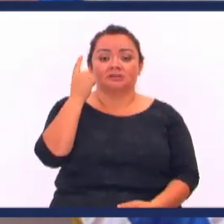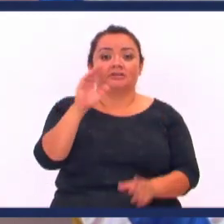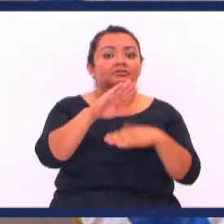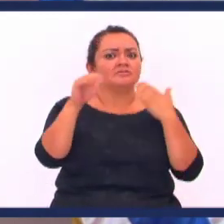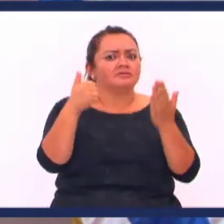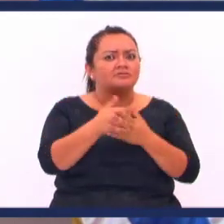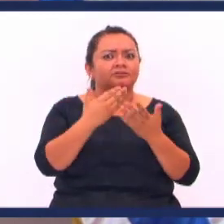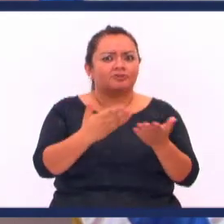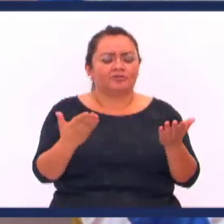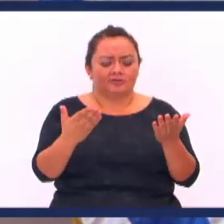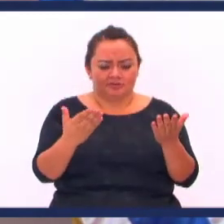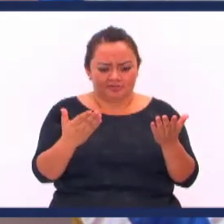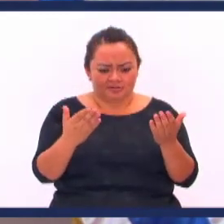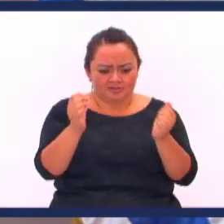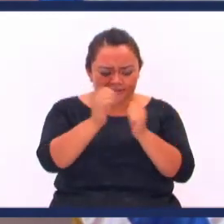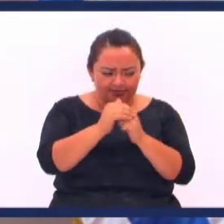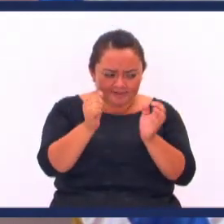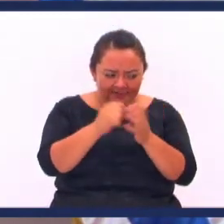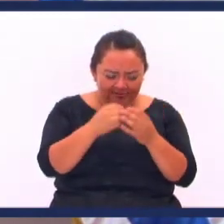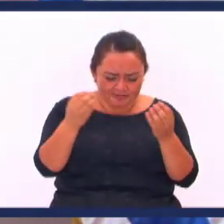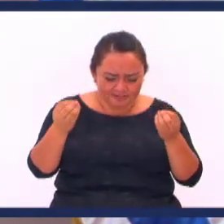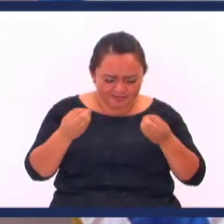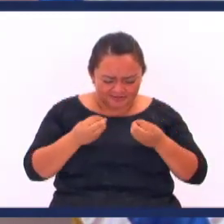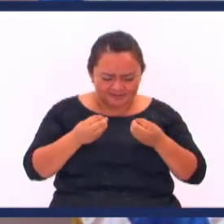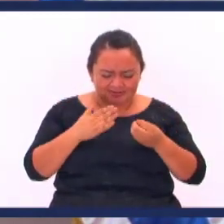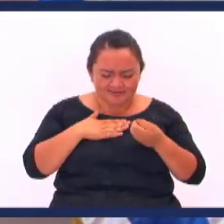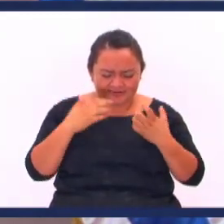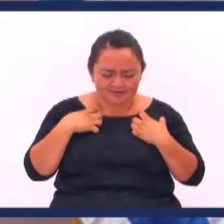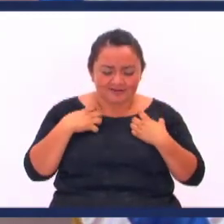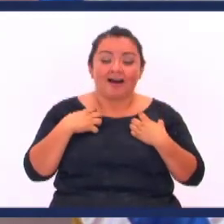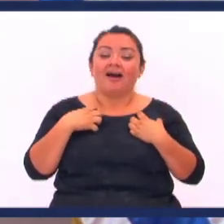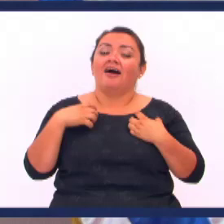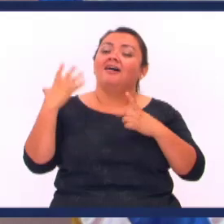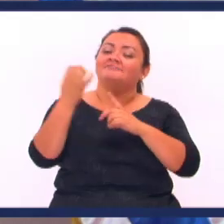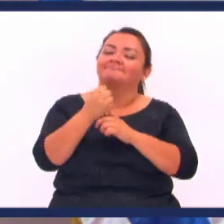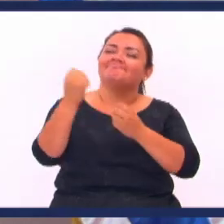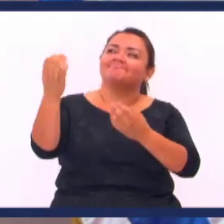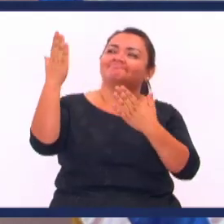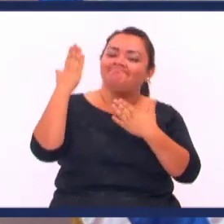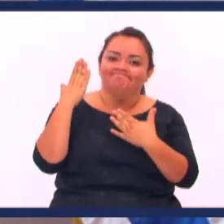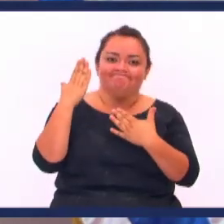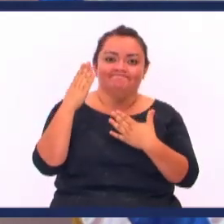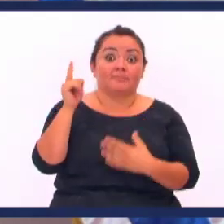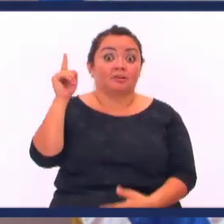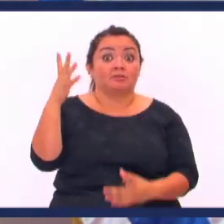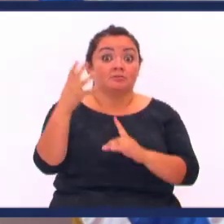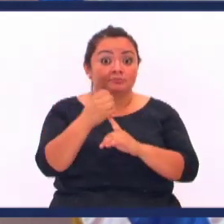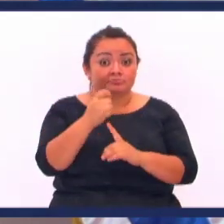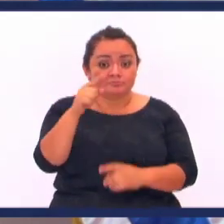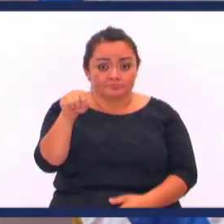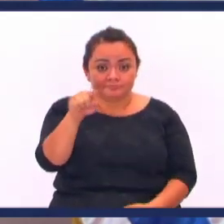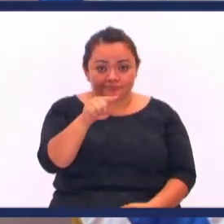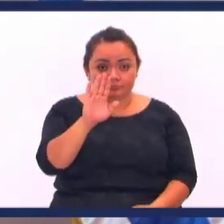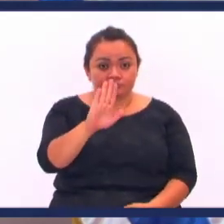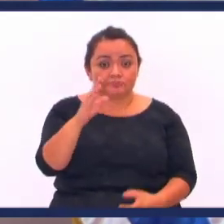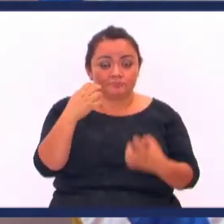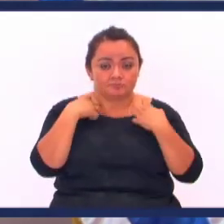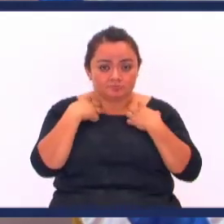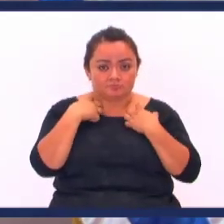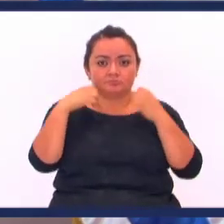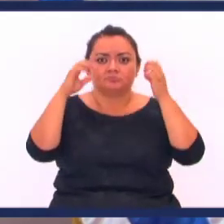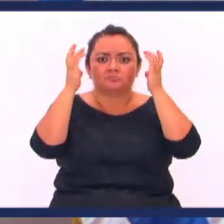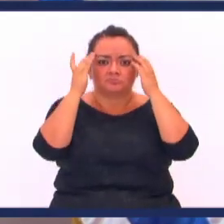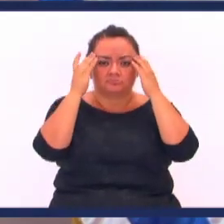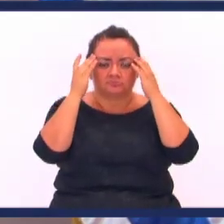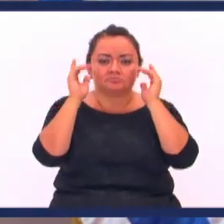todas las cosas Ayudan para bien El propósito de Dios Lo que Dios pretende En nosotros En medio de